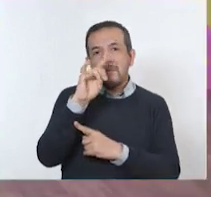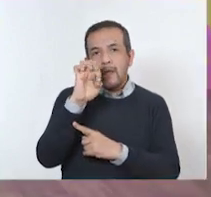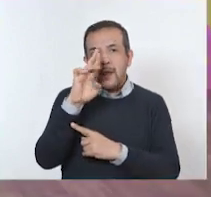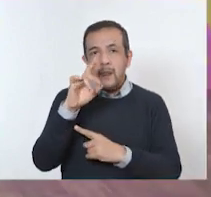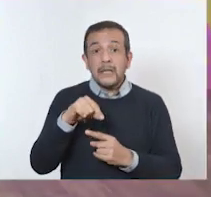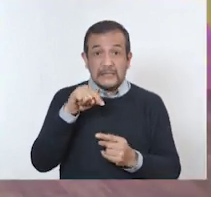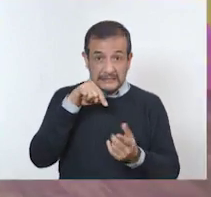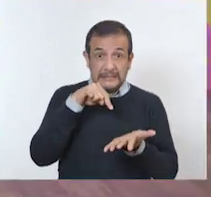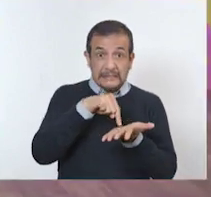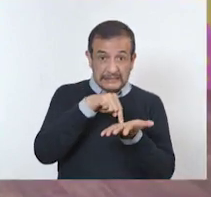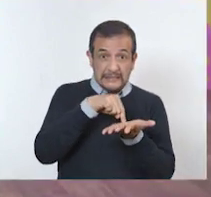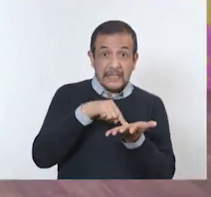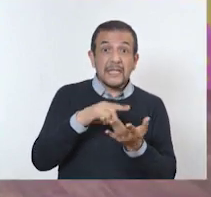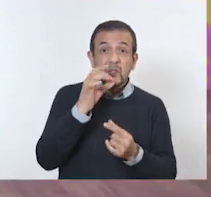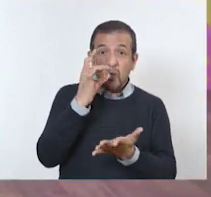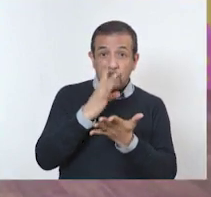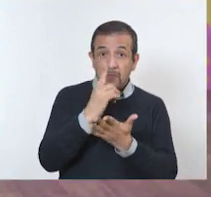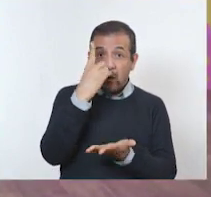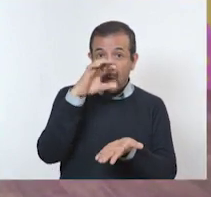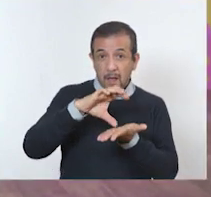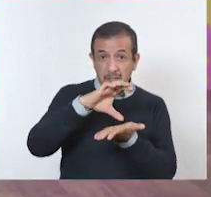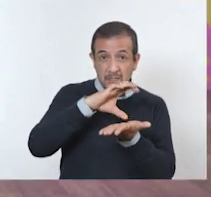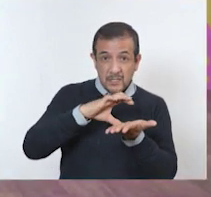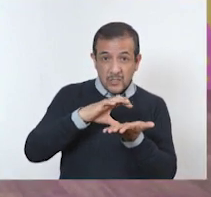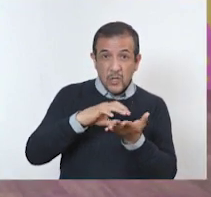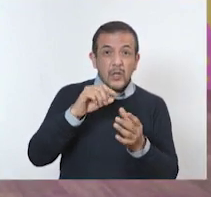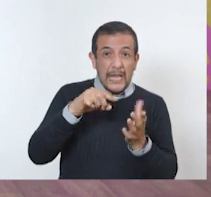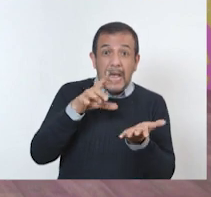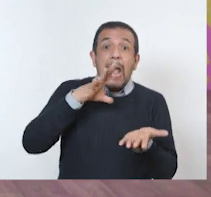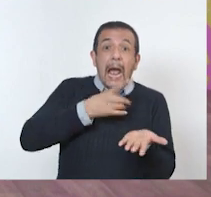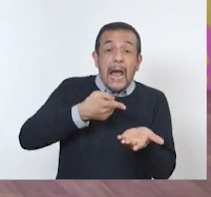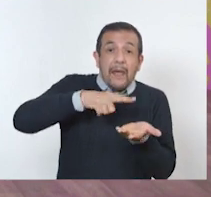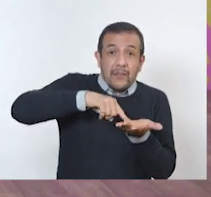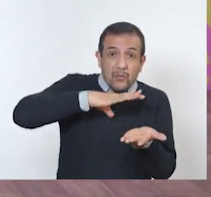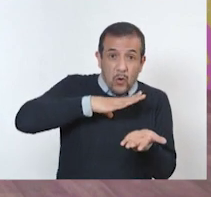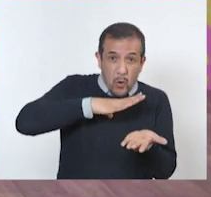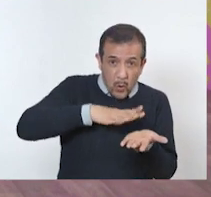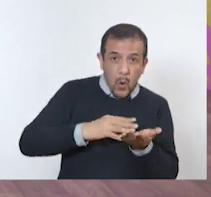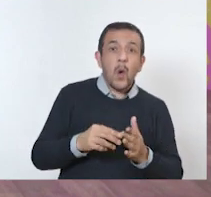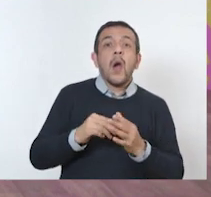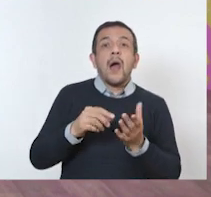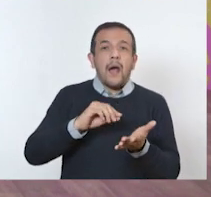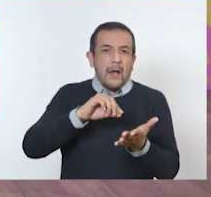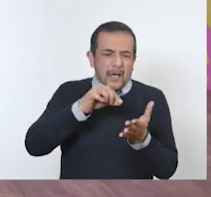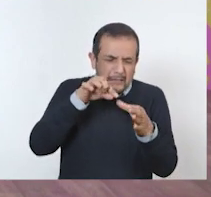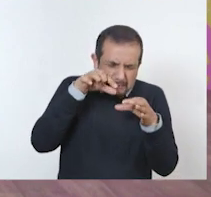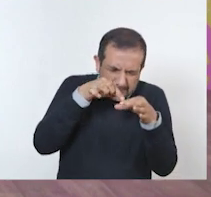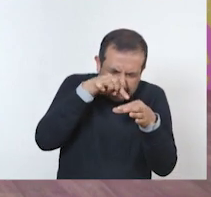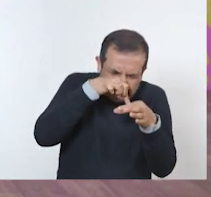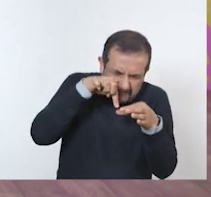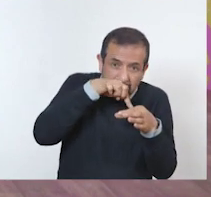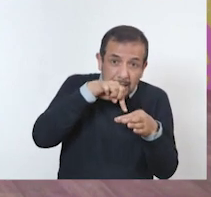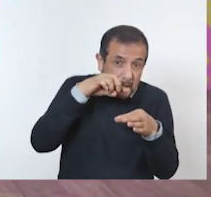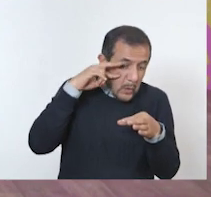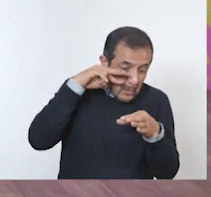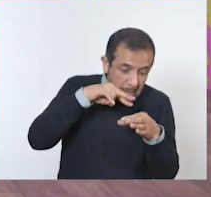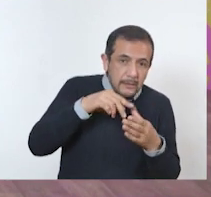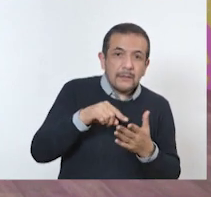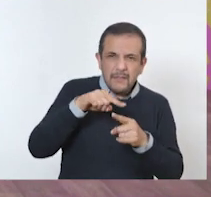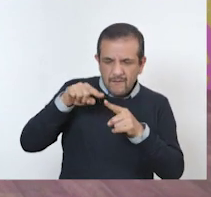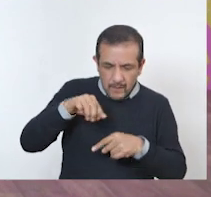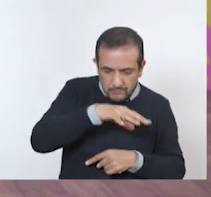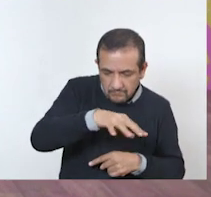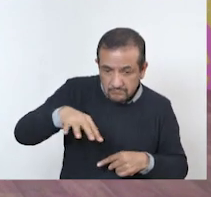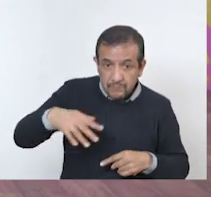Las bacterias que sí son organismos unicelulares, que tienen todo, núcleo, tienen centro, tienen membrana, las puedes apreciar en diferentes